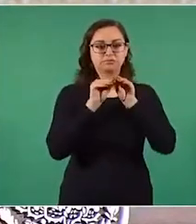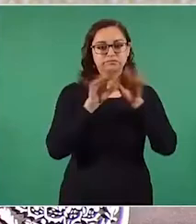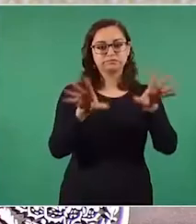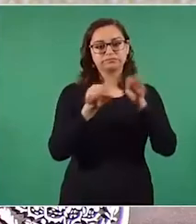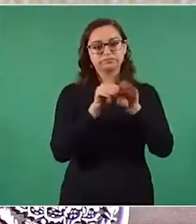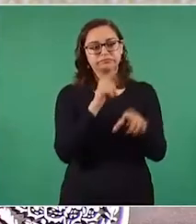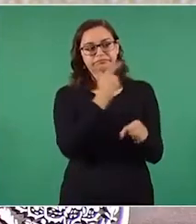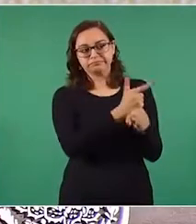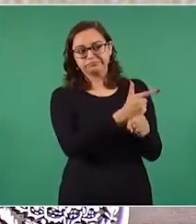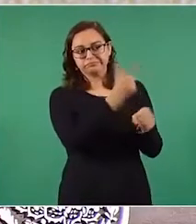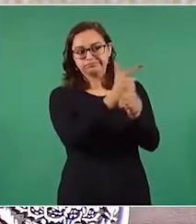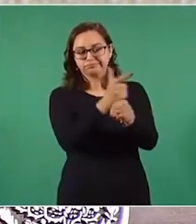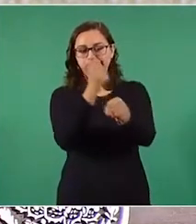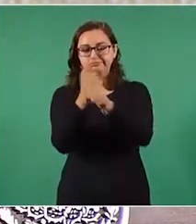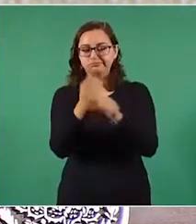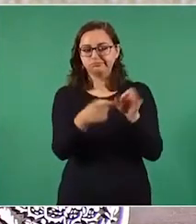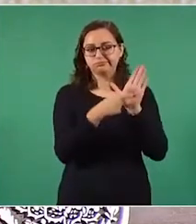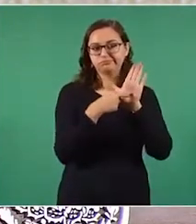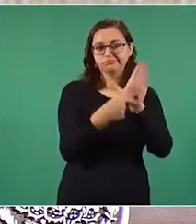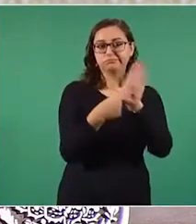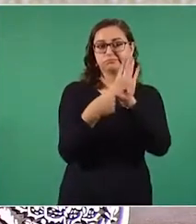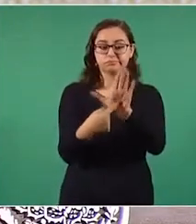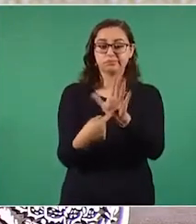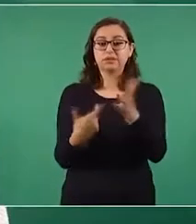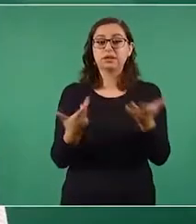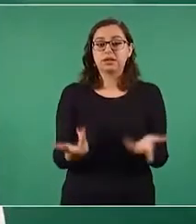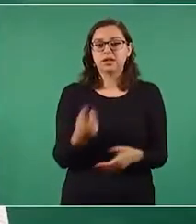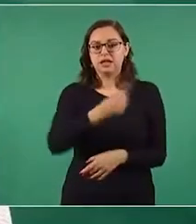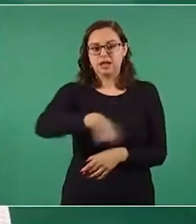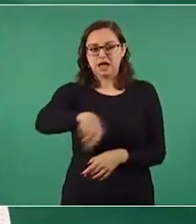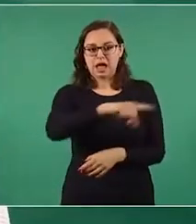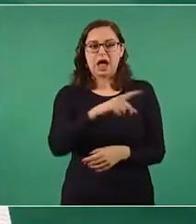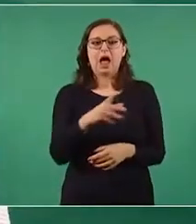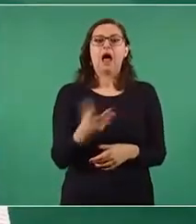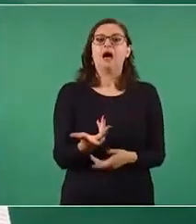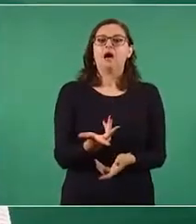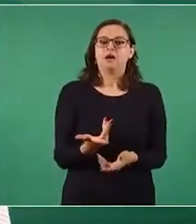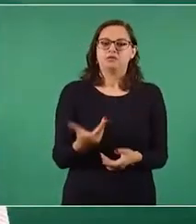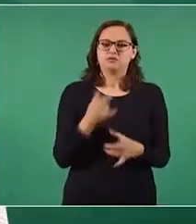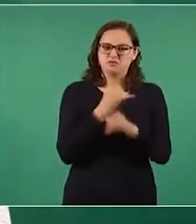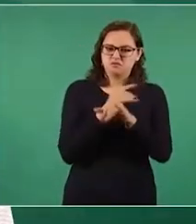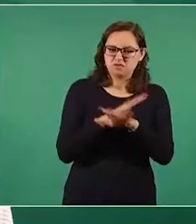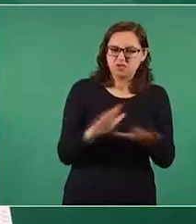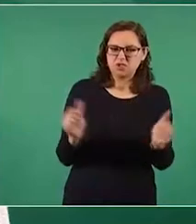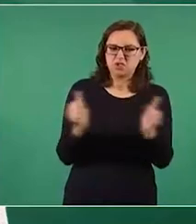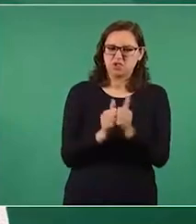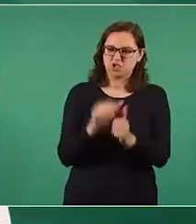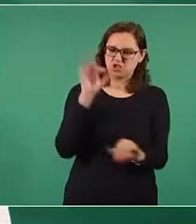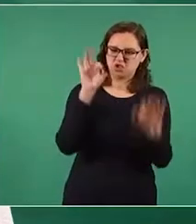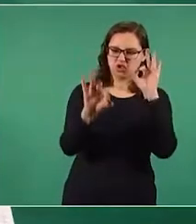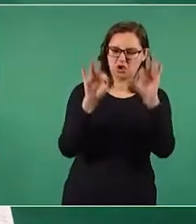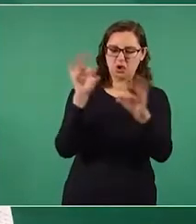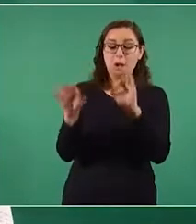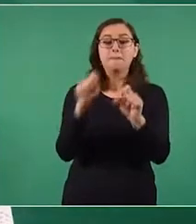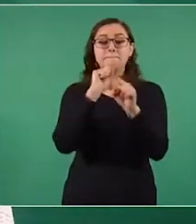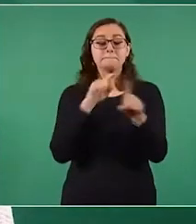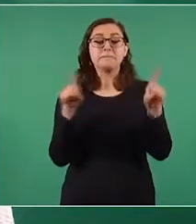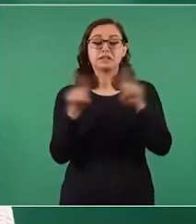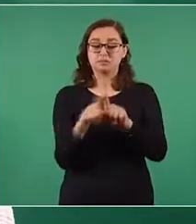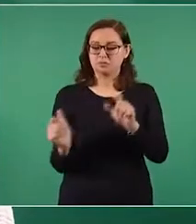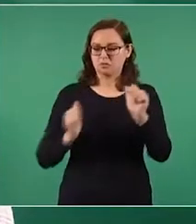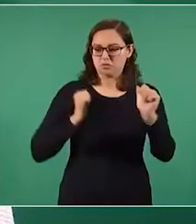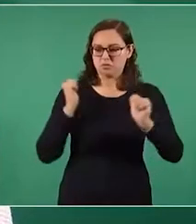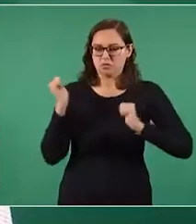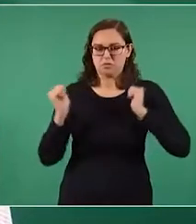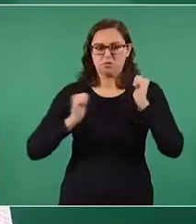Señalar las mentiras, el dolo informativo o el amarillismo de medios de comunicación, de comunicadores o de personajes de la